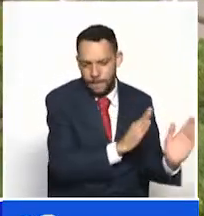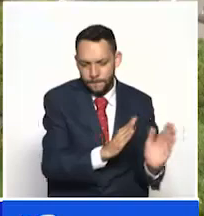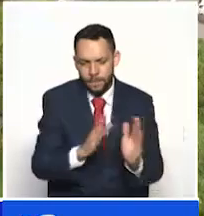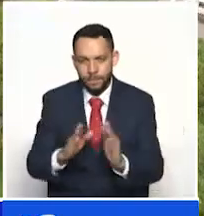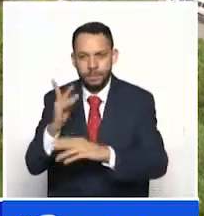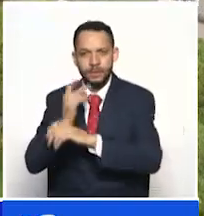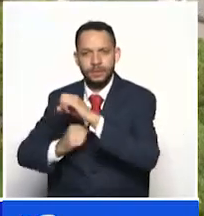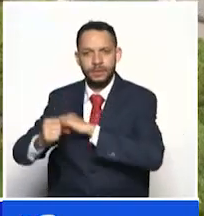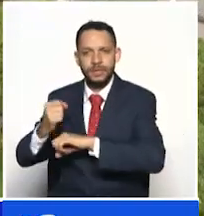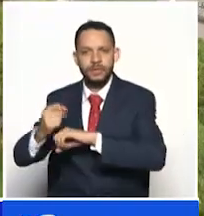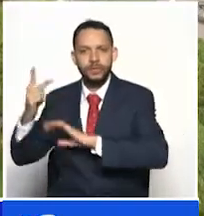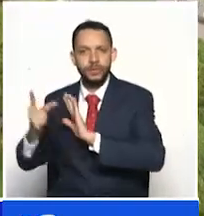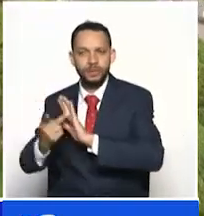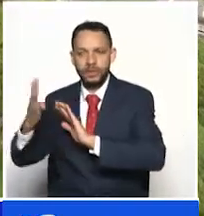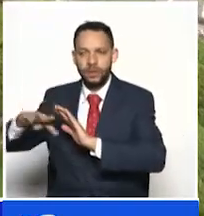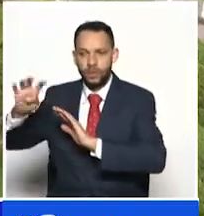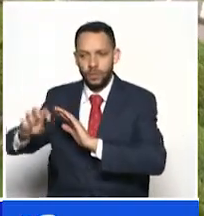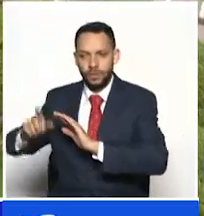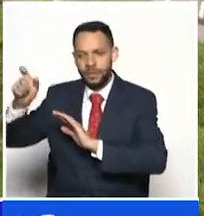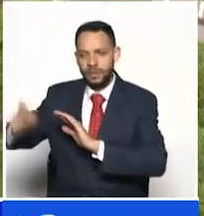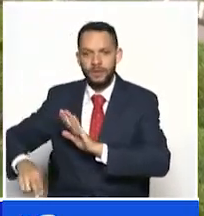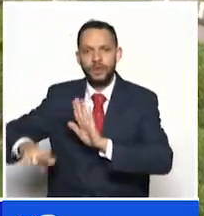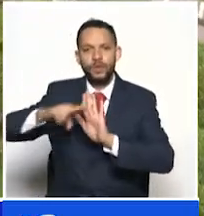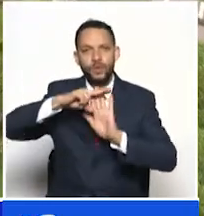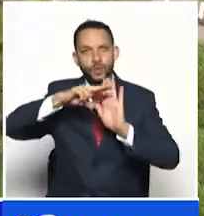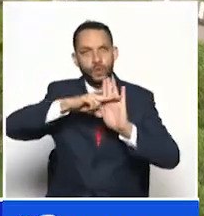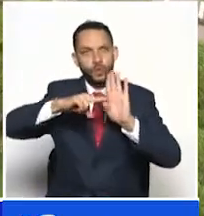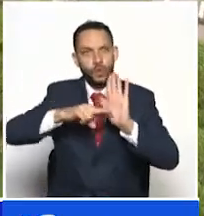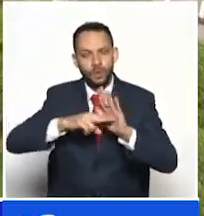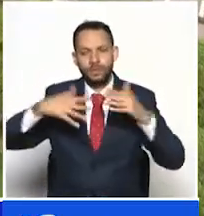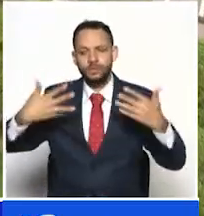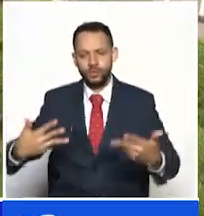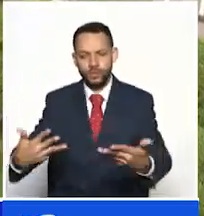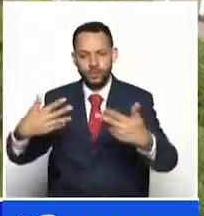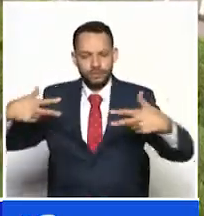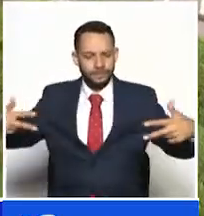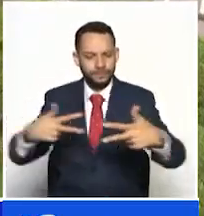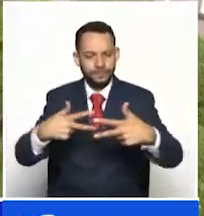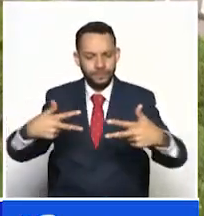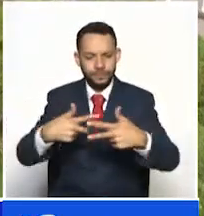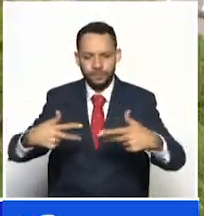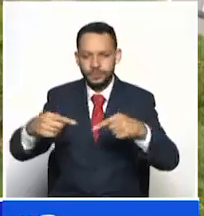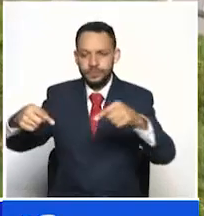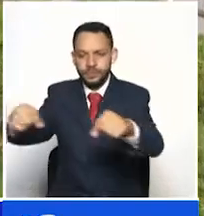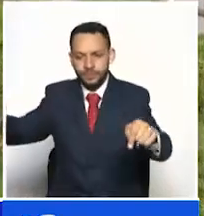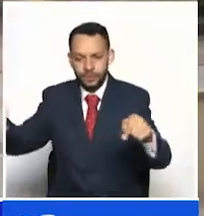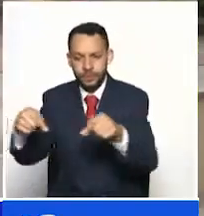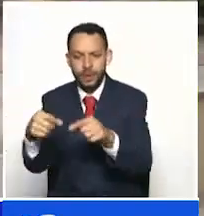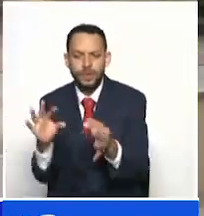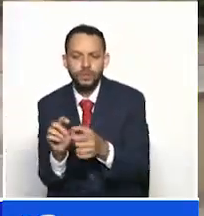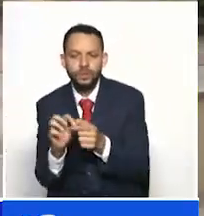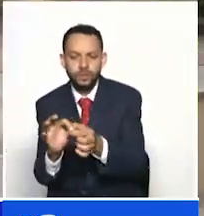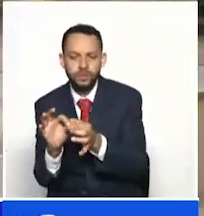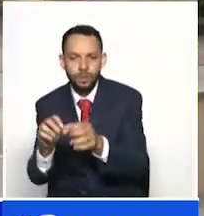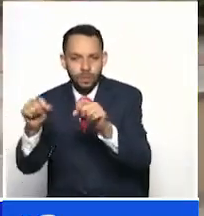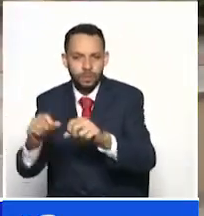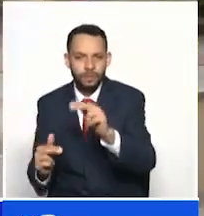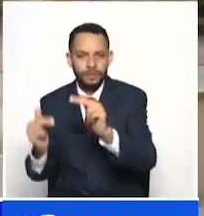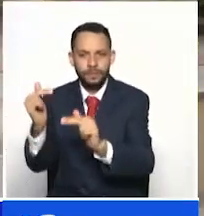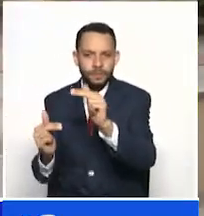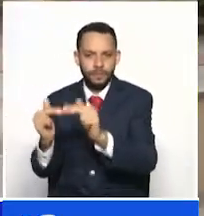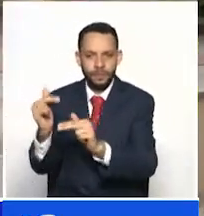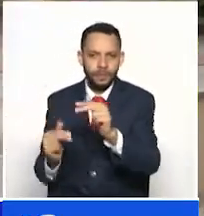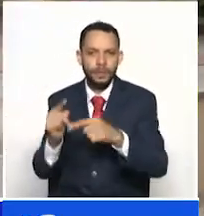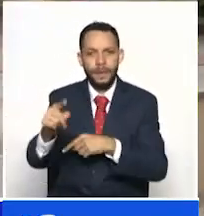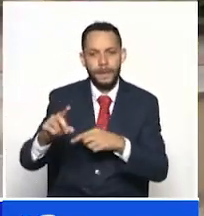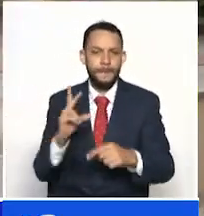el año 2009 para poder tener la normatividad de la avenida Centenario y concretar la clínica. Hay que decir que en este aspecto Pereira se